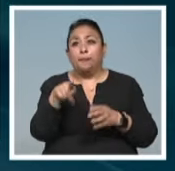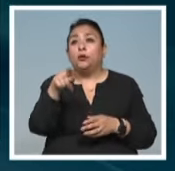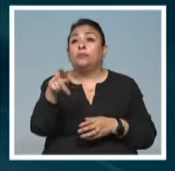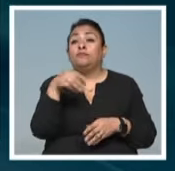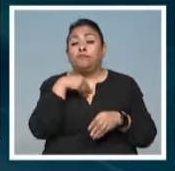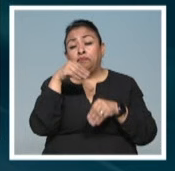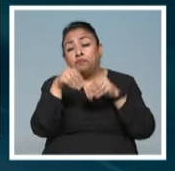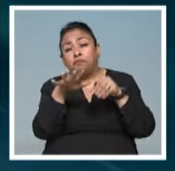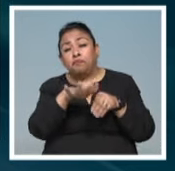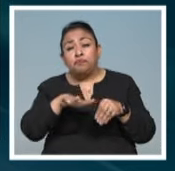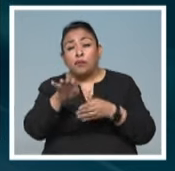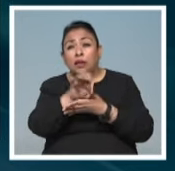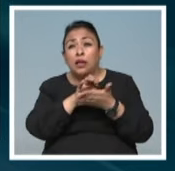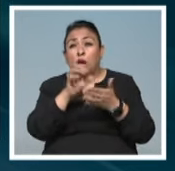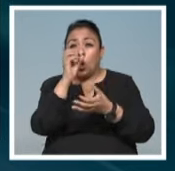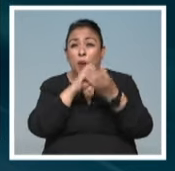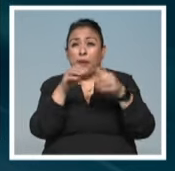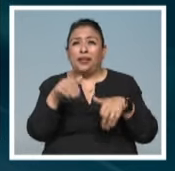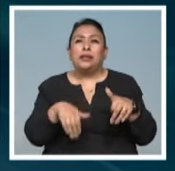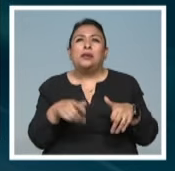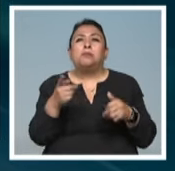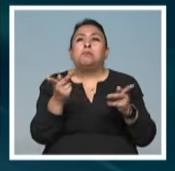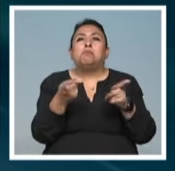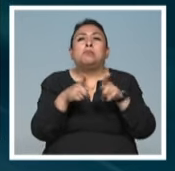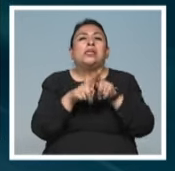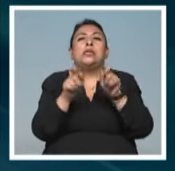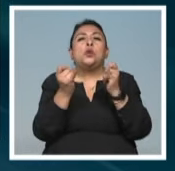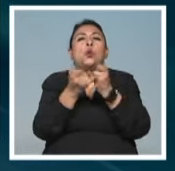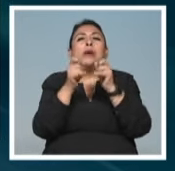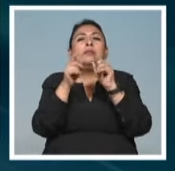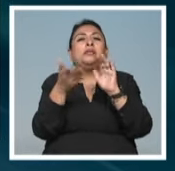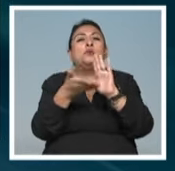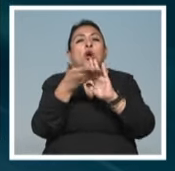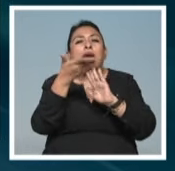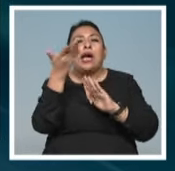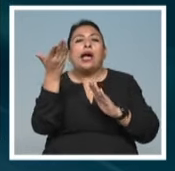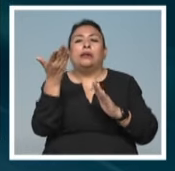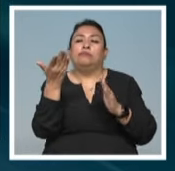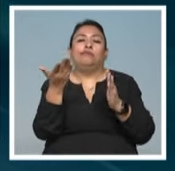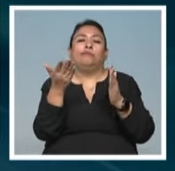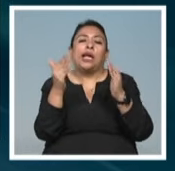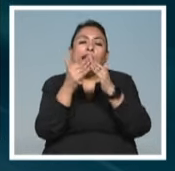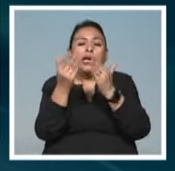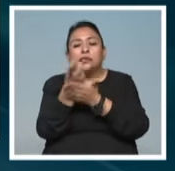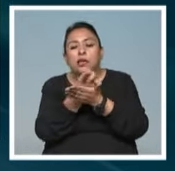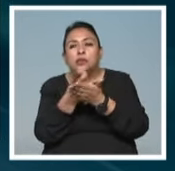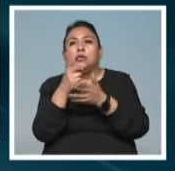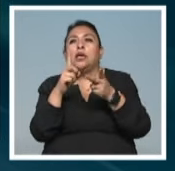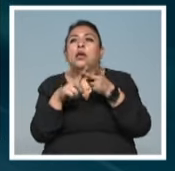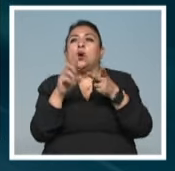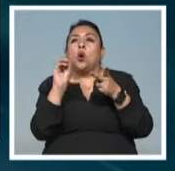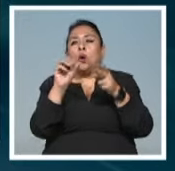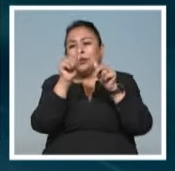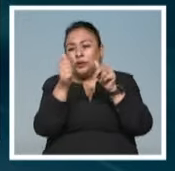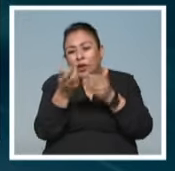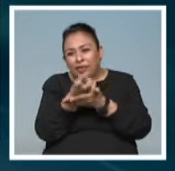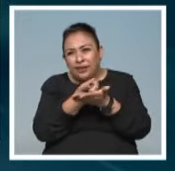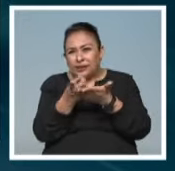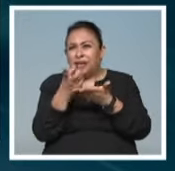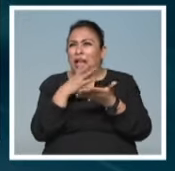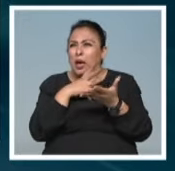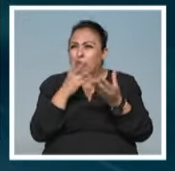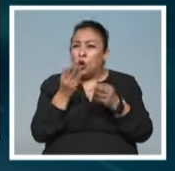Diseñar una escenografía de una obra de teatro es mucho como diseñar una casa o diseñar una escultura. Hay